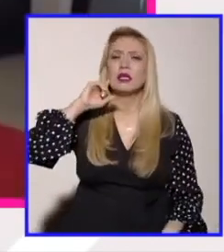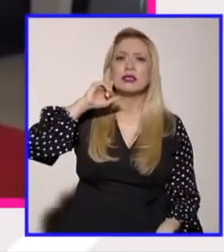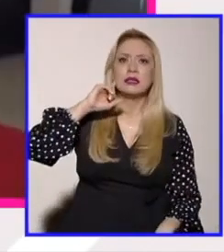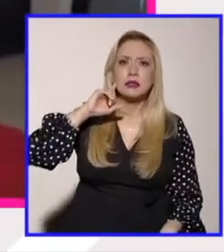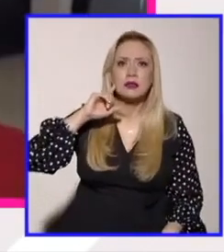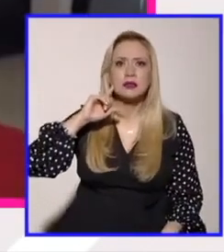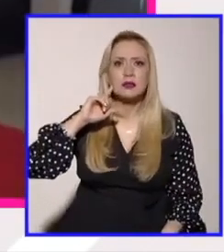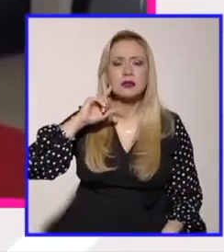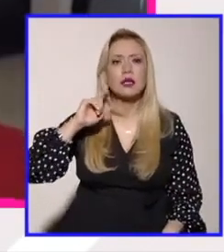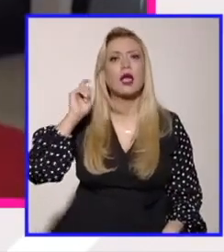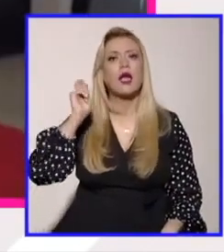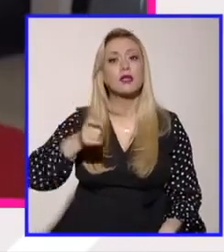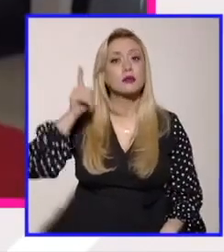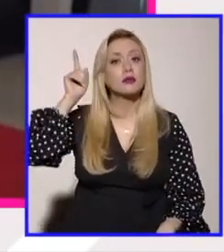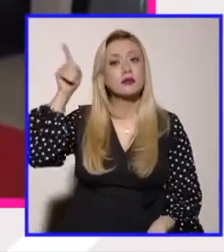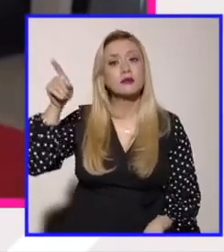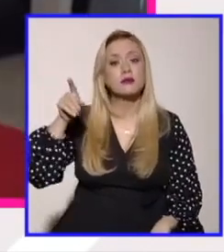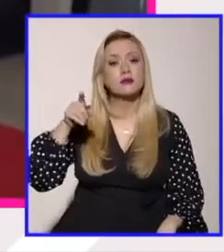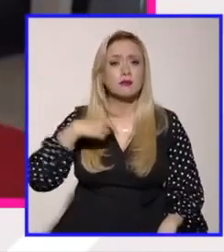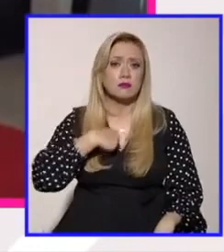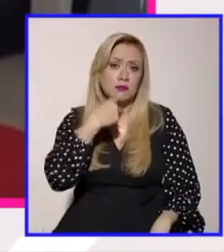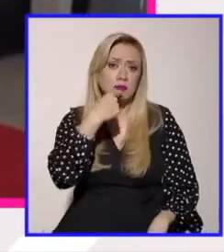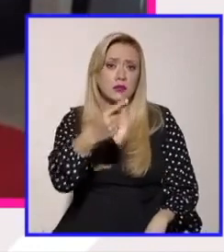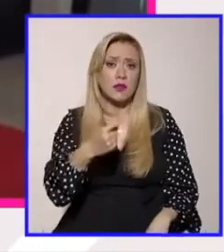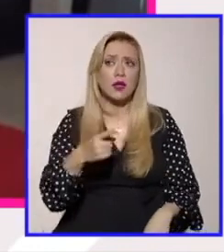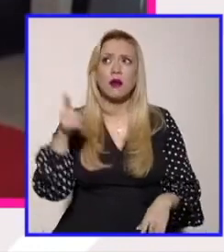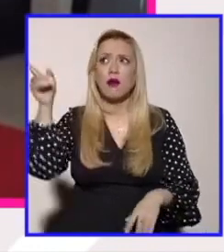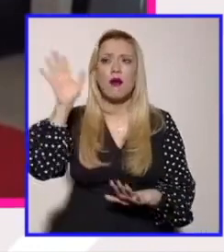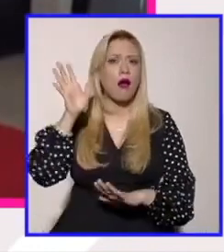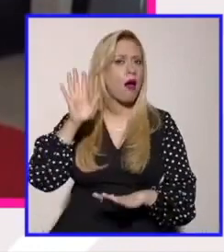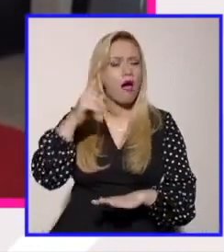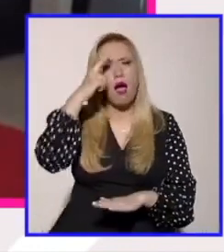están tomando todas estas iniciativas